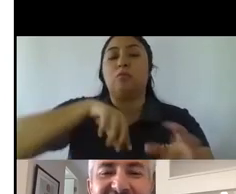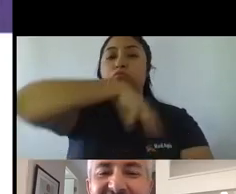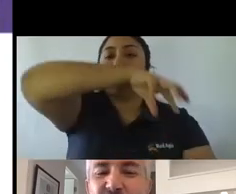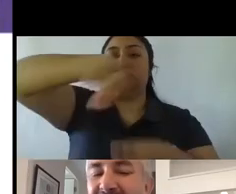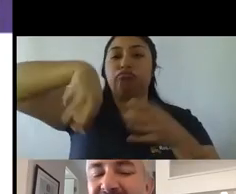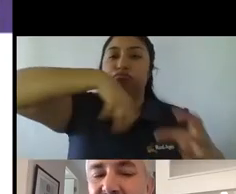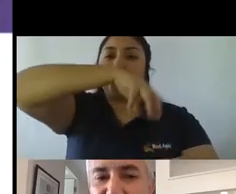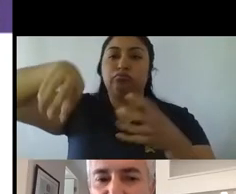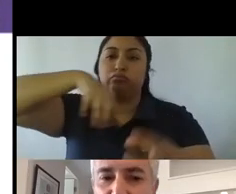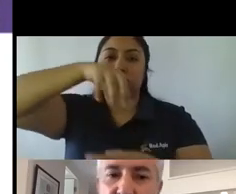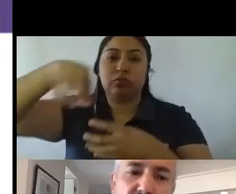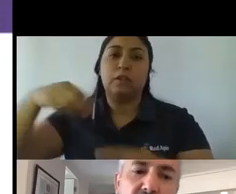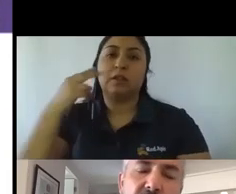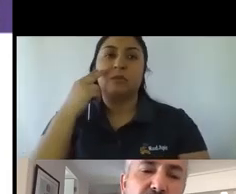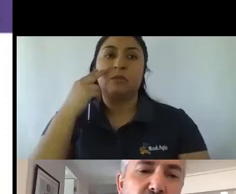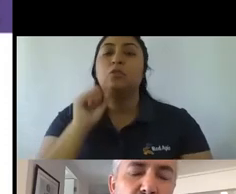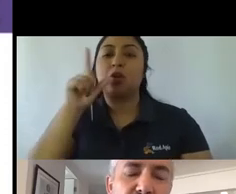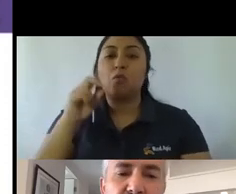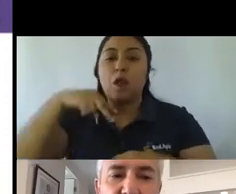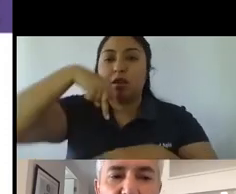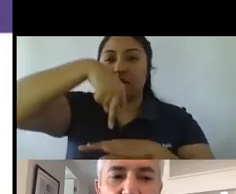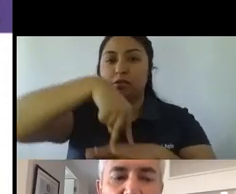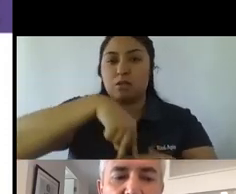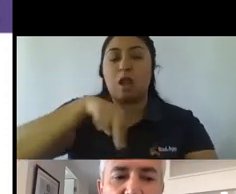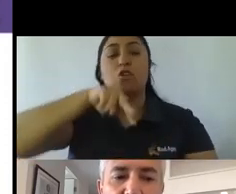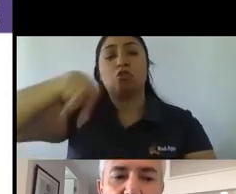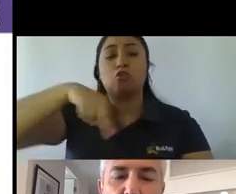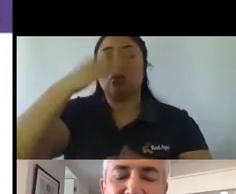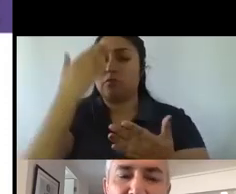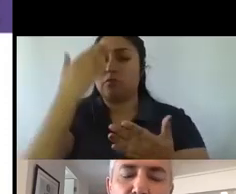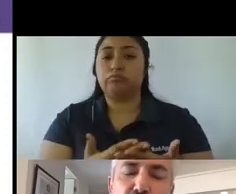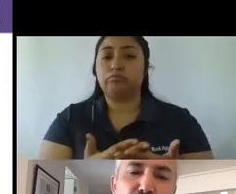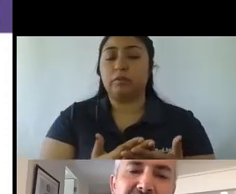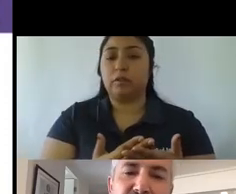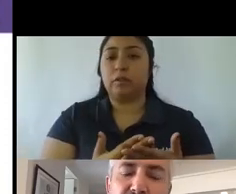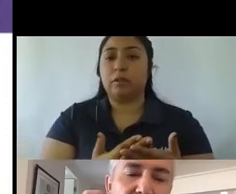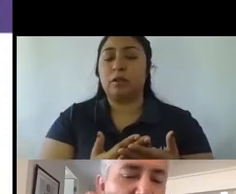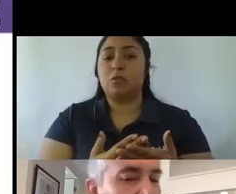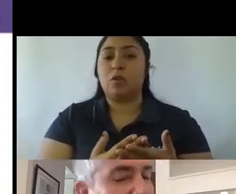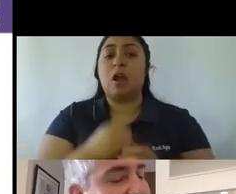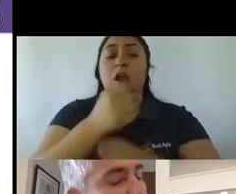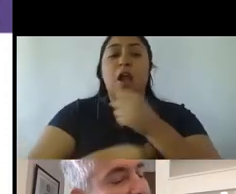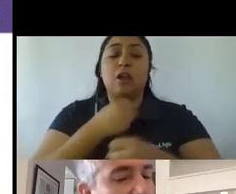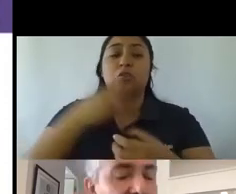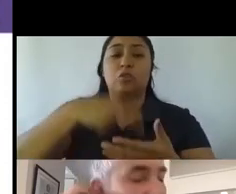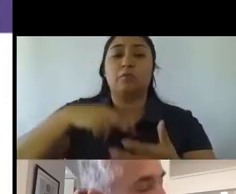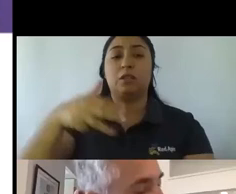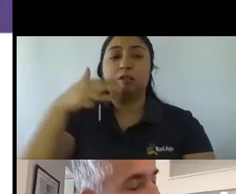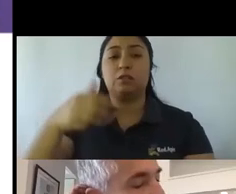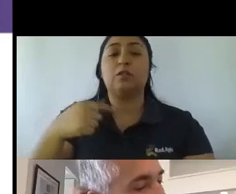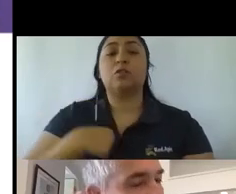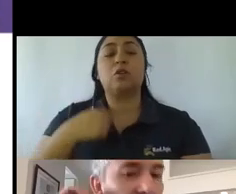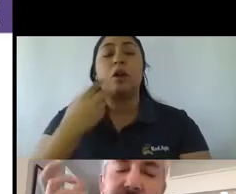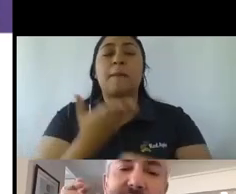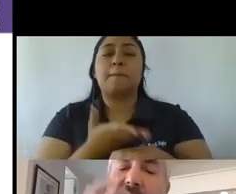¿Y cuál es ese escenario? Bueno, nosotros nos enfrentamos a un año 2019. Yo les pido que se acuerden de esta flechita